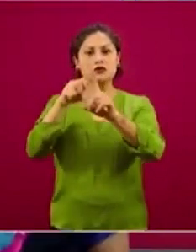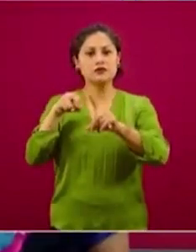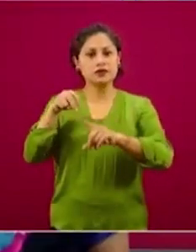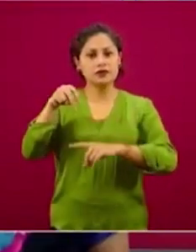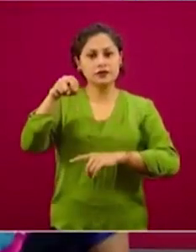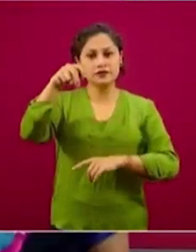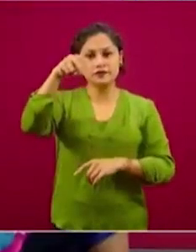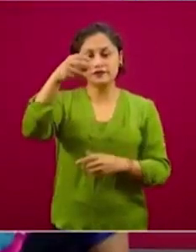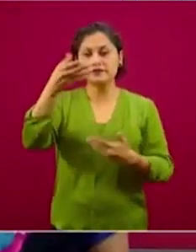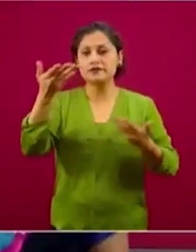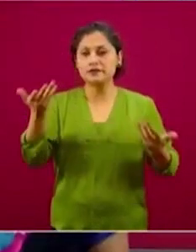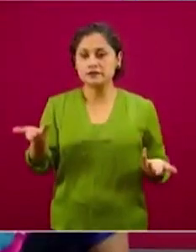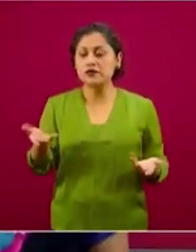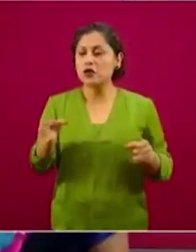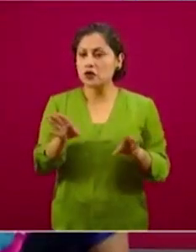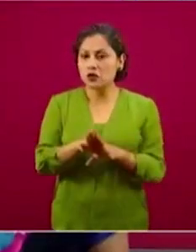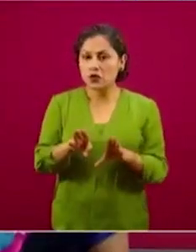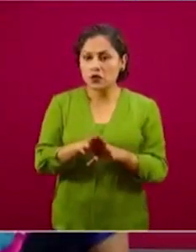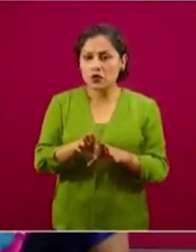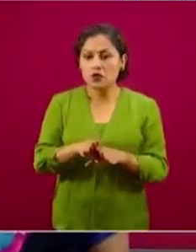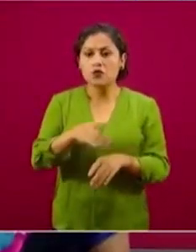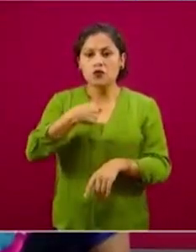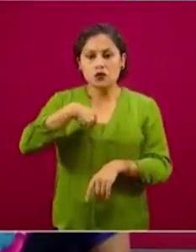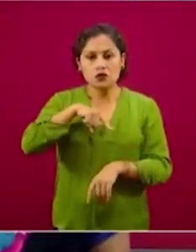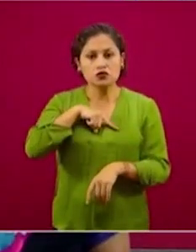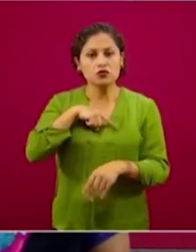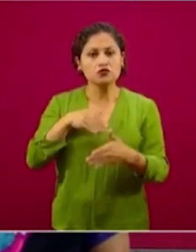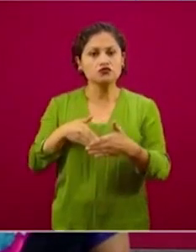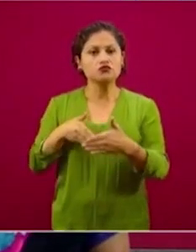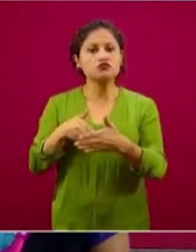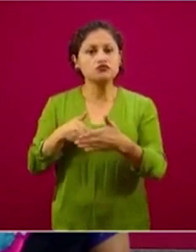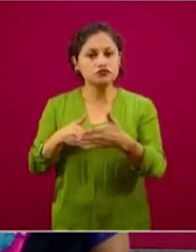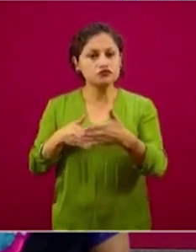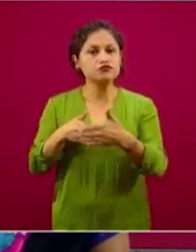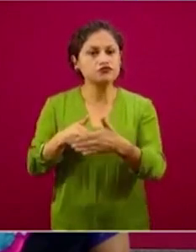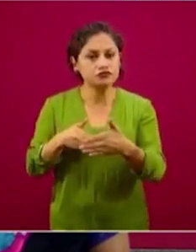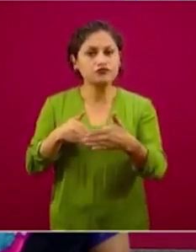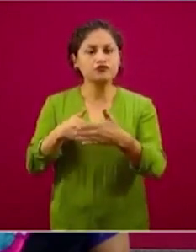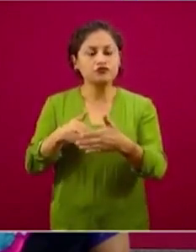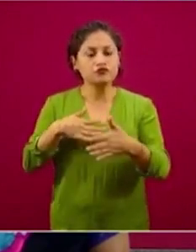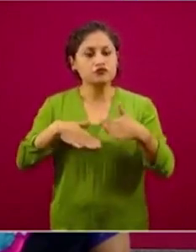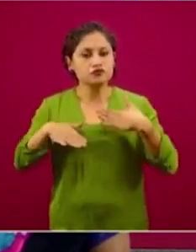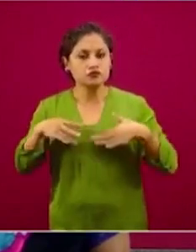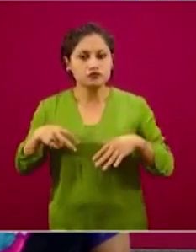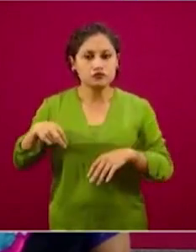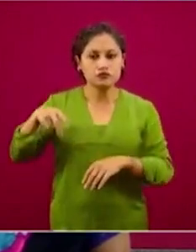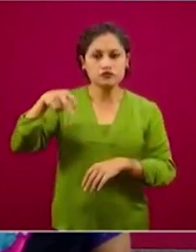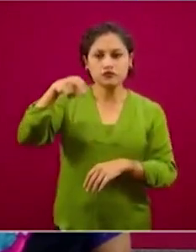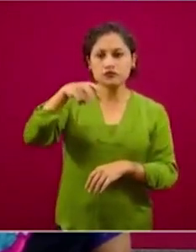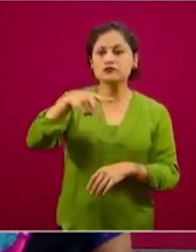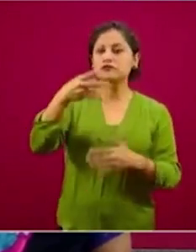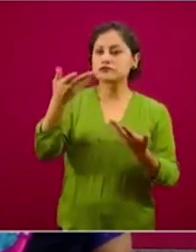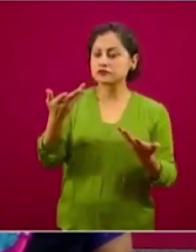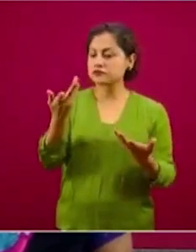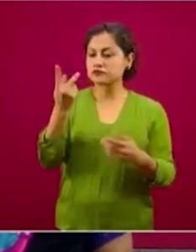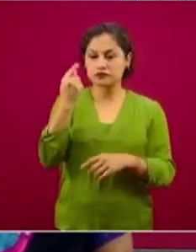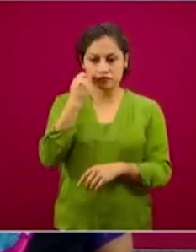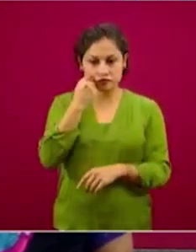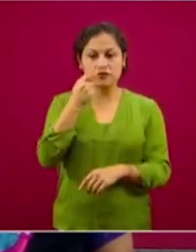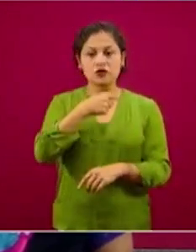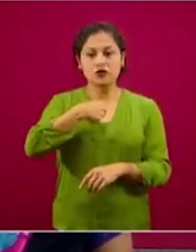obstáculos que parecieran infranjeables, pero que hoy estamos logrando con buena